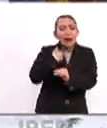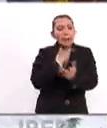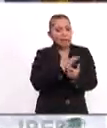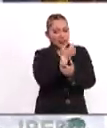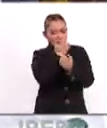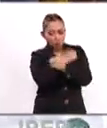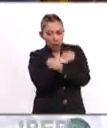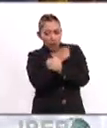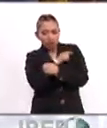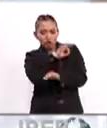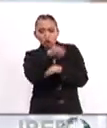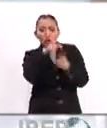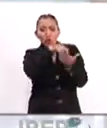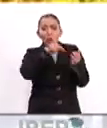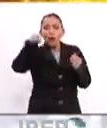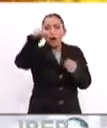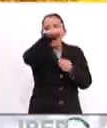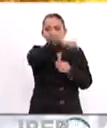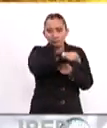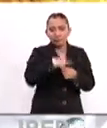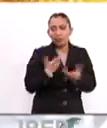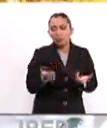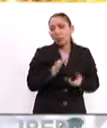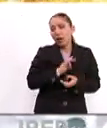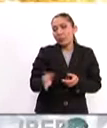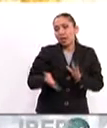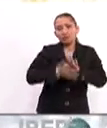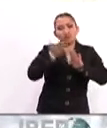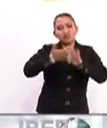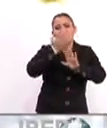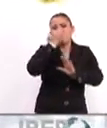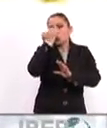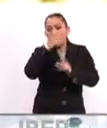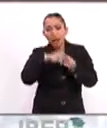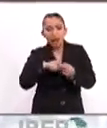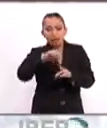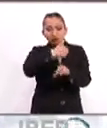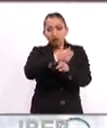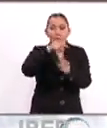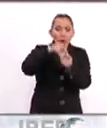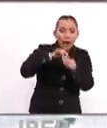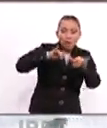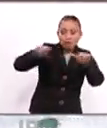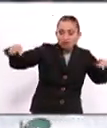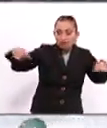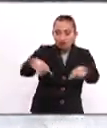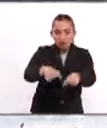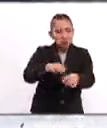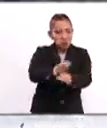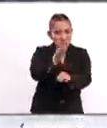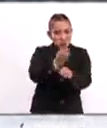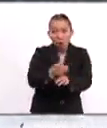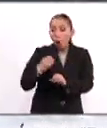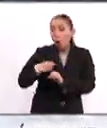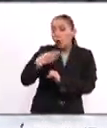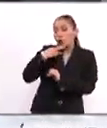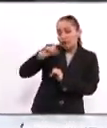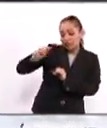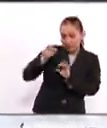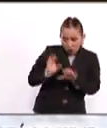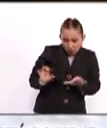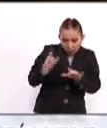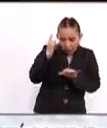que la educación llegue a todas partes, como puede ser la construcción de escuelas con una ubicación geográfica razonable o el uso de la